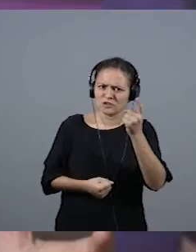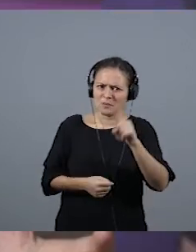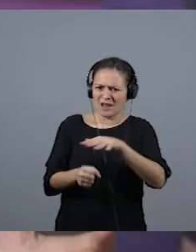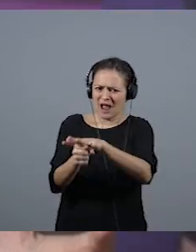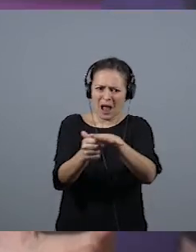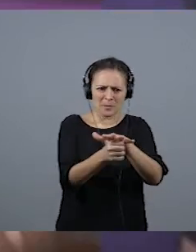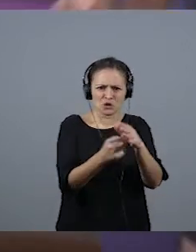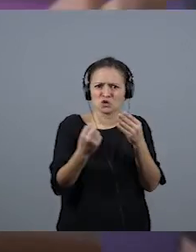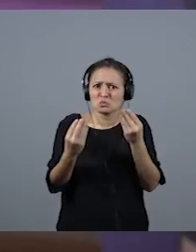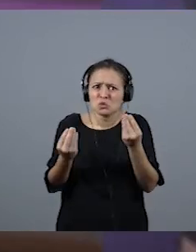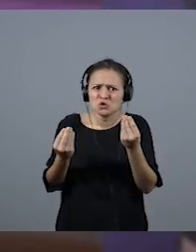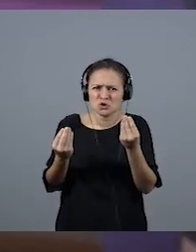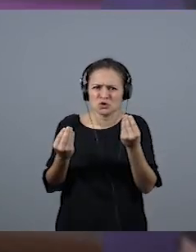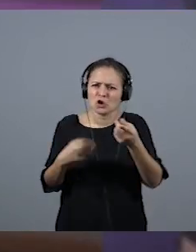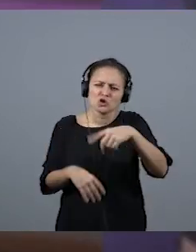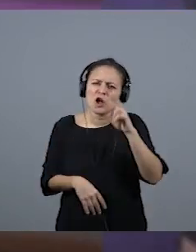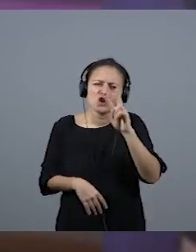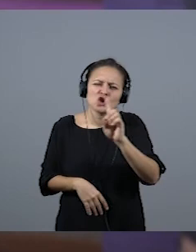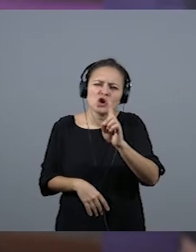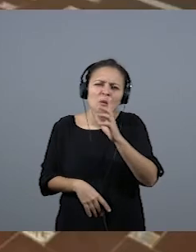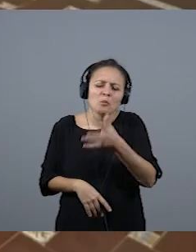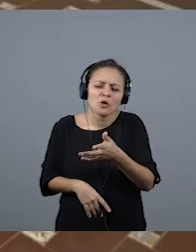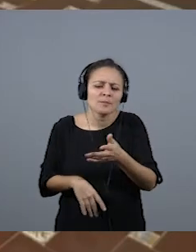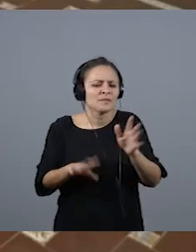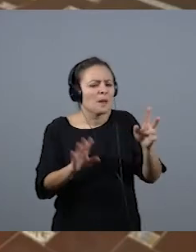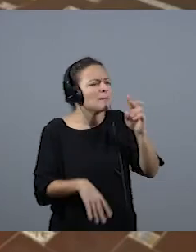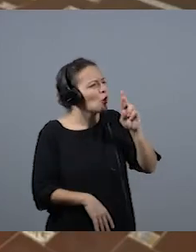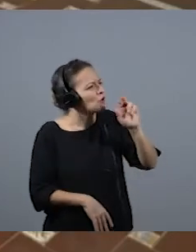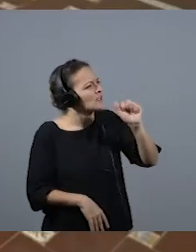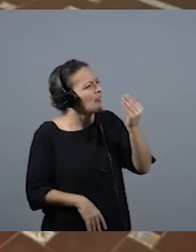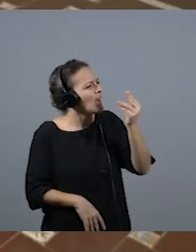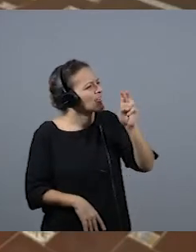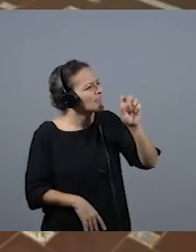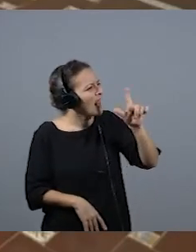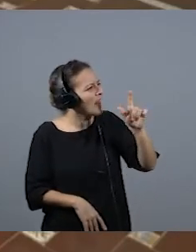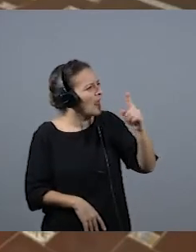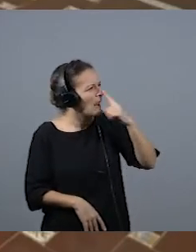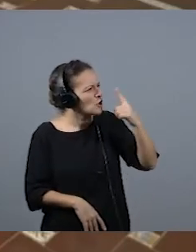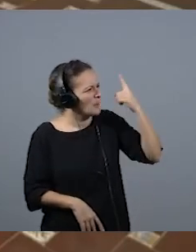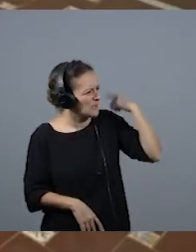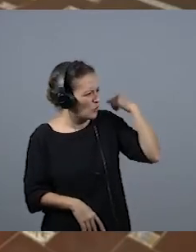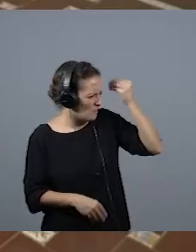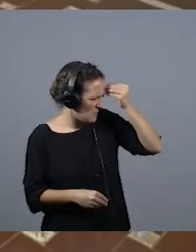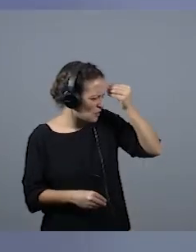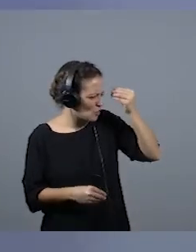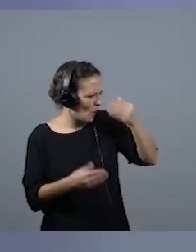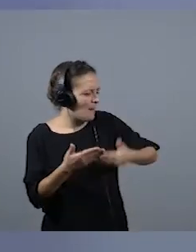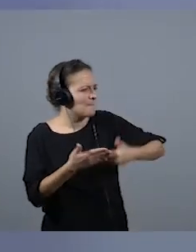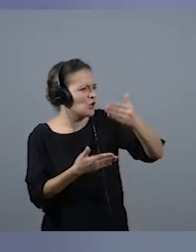ámbitos. ¿Por qué no las vemos? Pero, Raquel, hace un... Me parece que ya un año sacaron en el país,